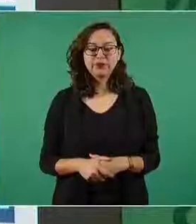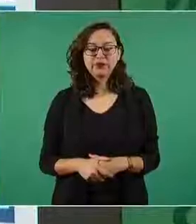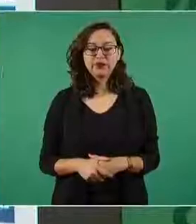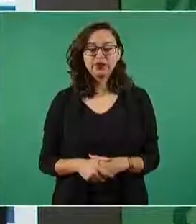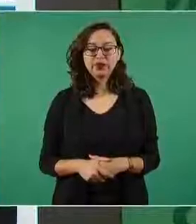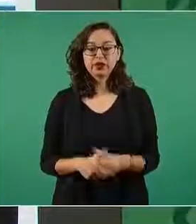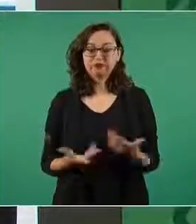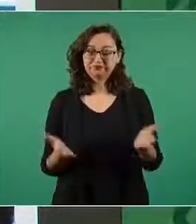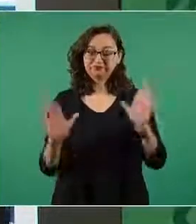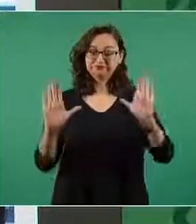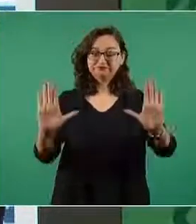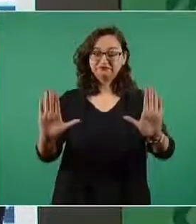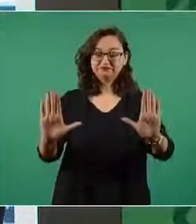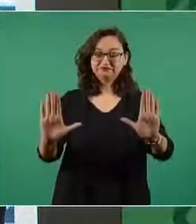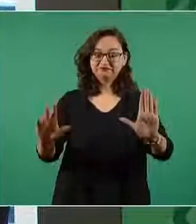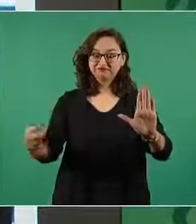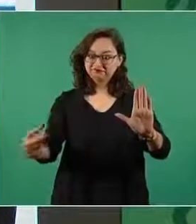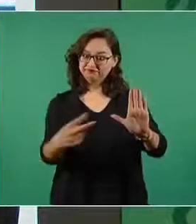para que vean